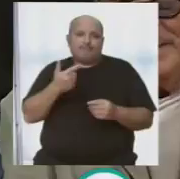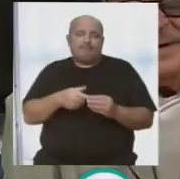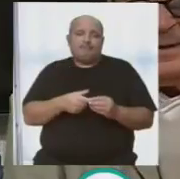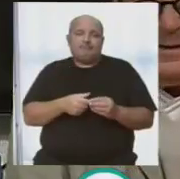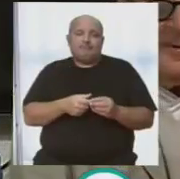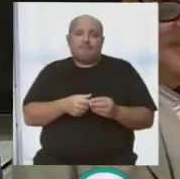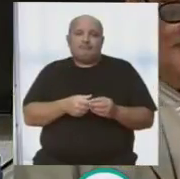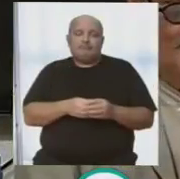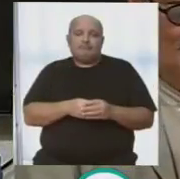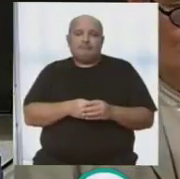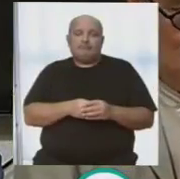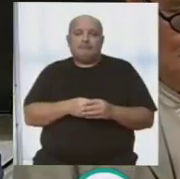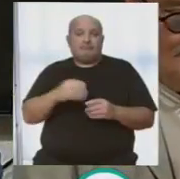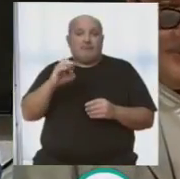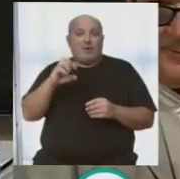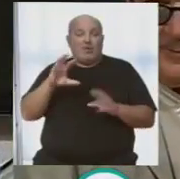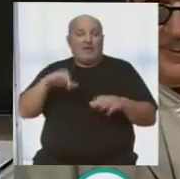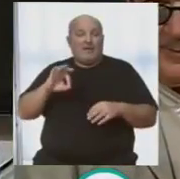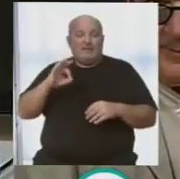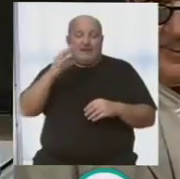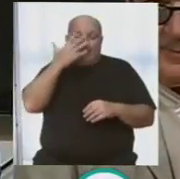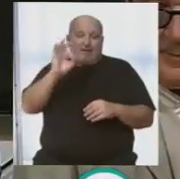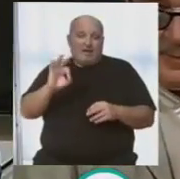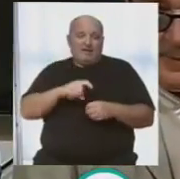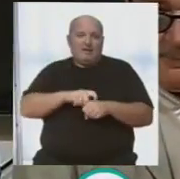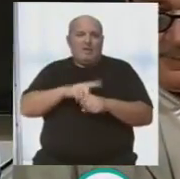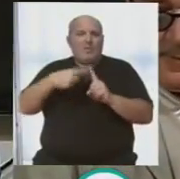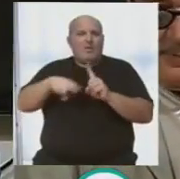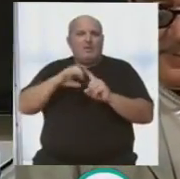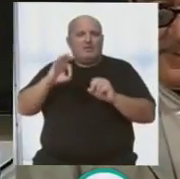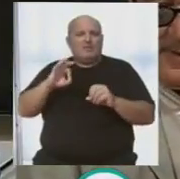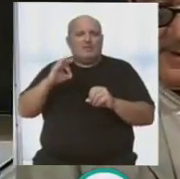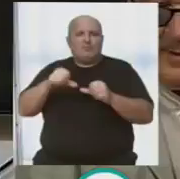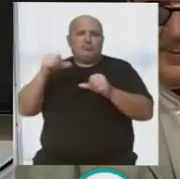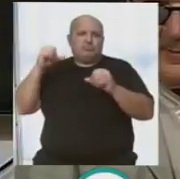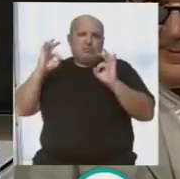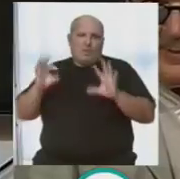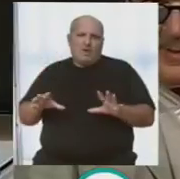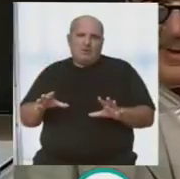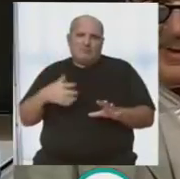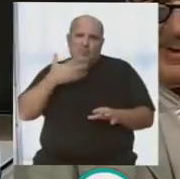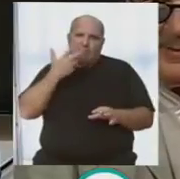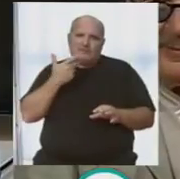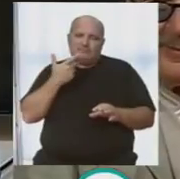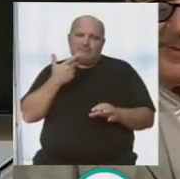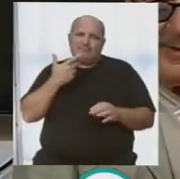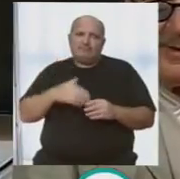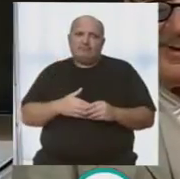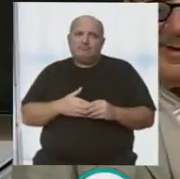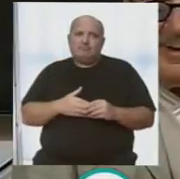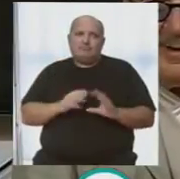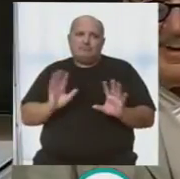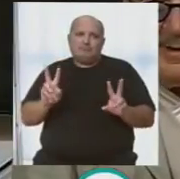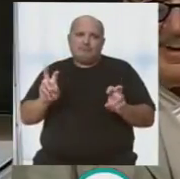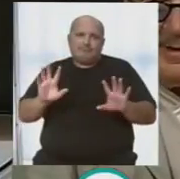los coros de carnaval vuelvan a ser lo que fueron. Y ahí lo dejo.